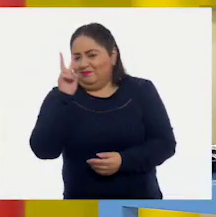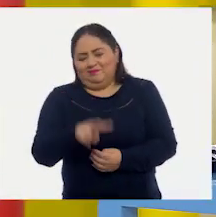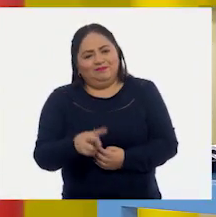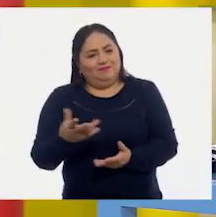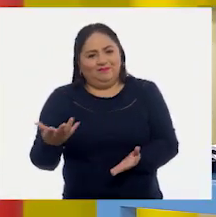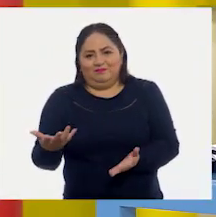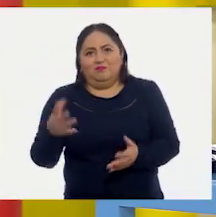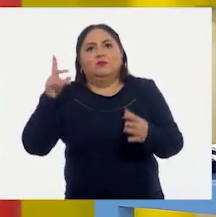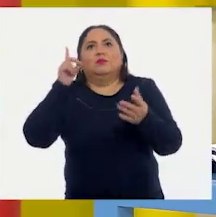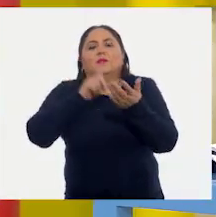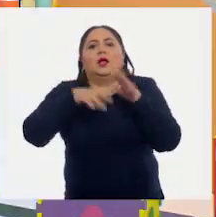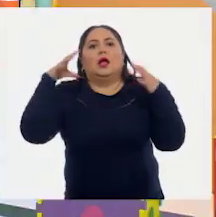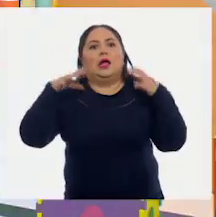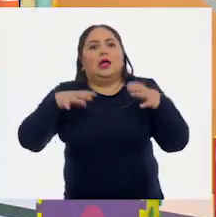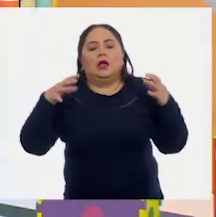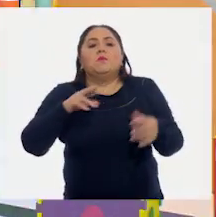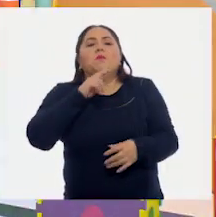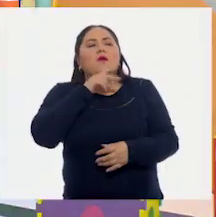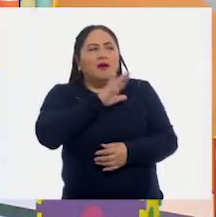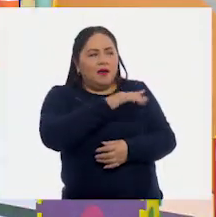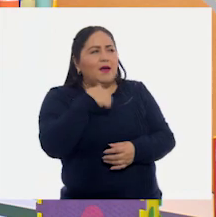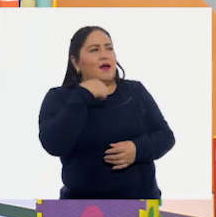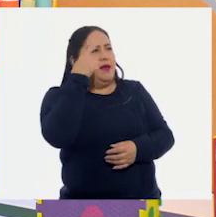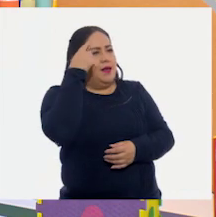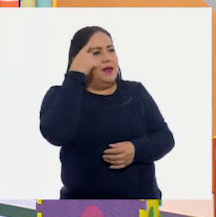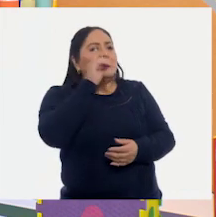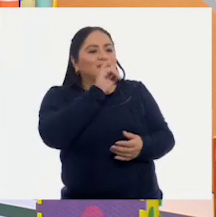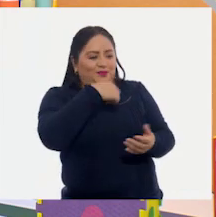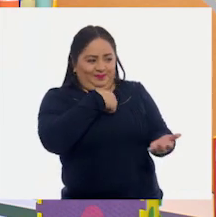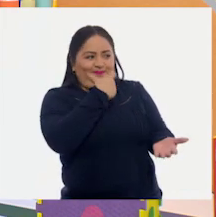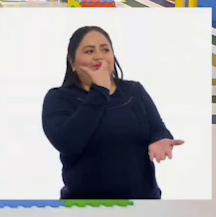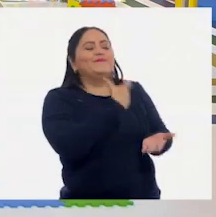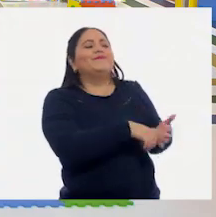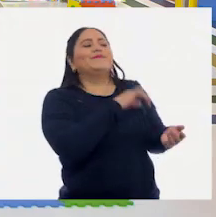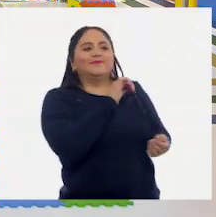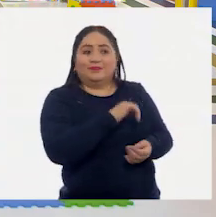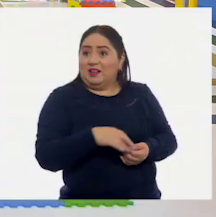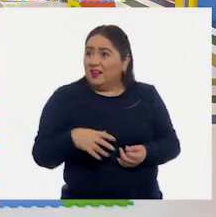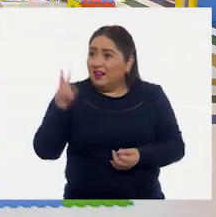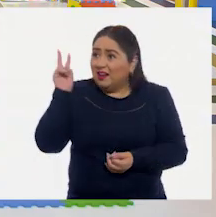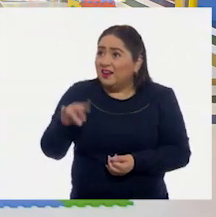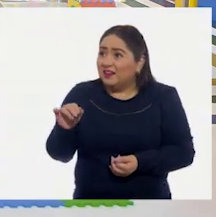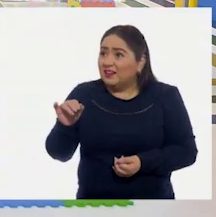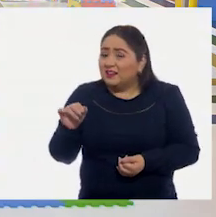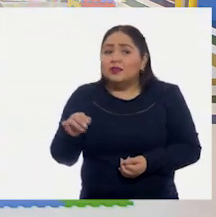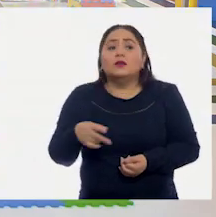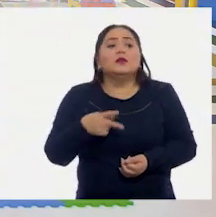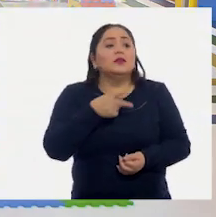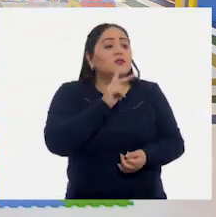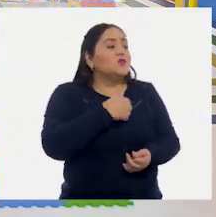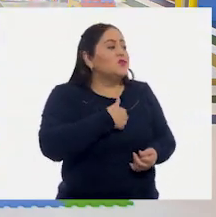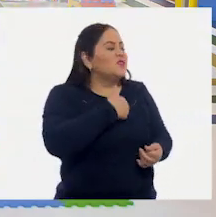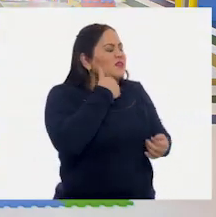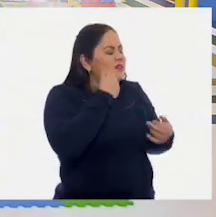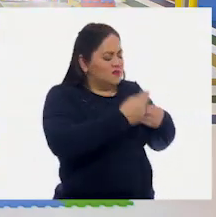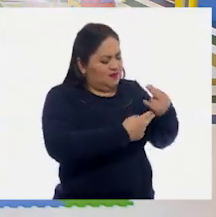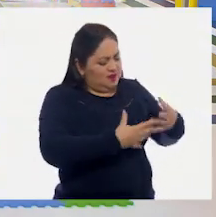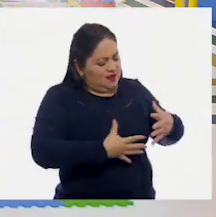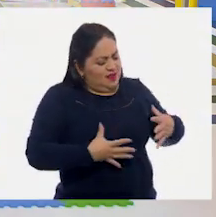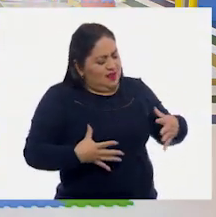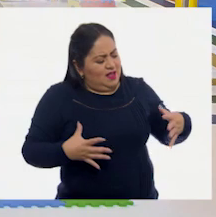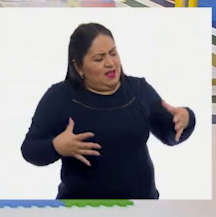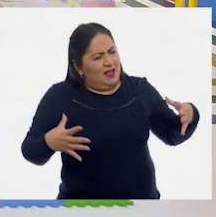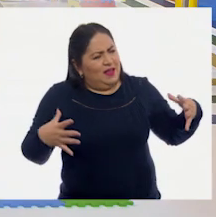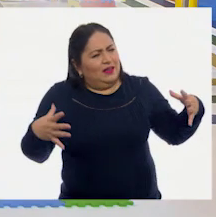¿verdad? ¡Ay, ya sé! Sí la voy a comprar. ¡Ay! Pero quiero que sea una nube grandota,